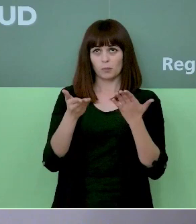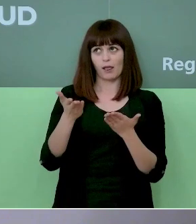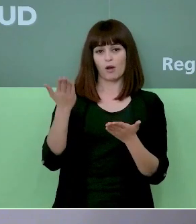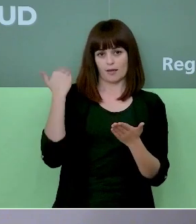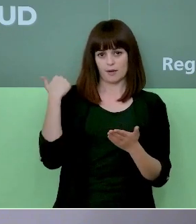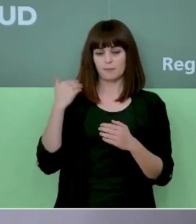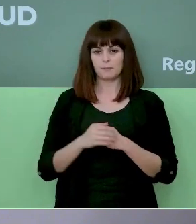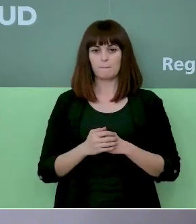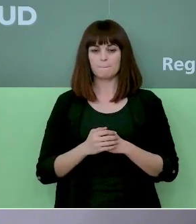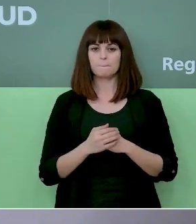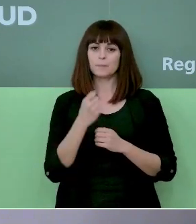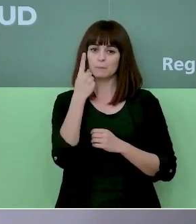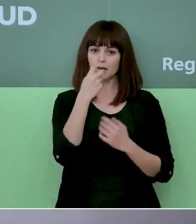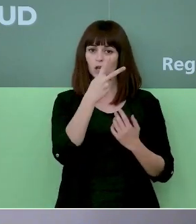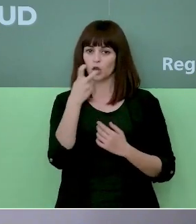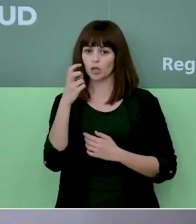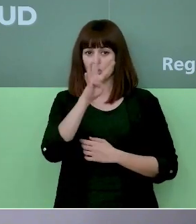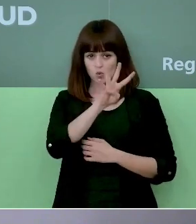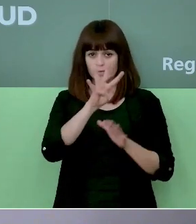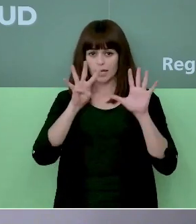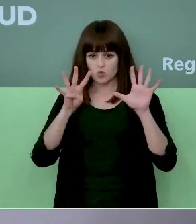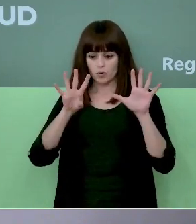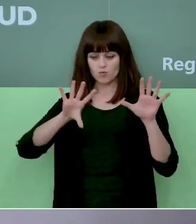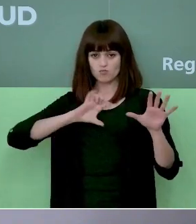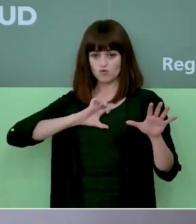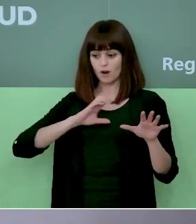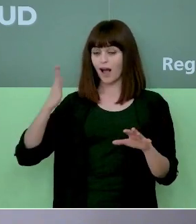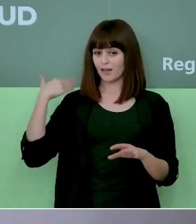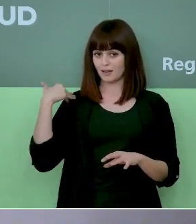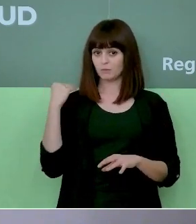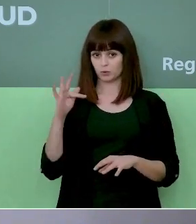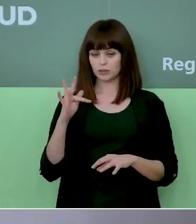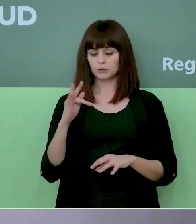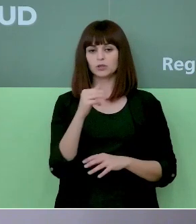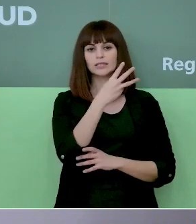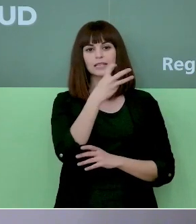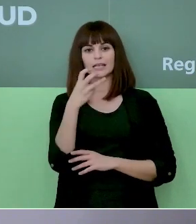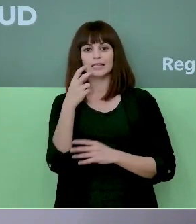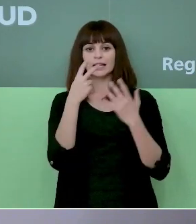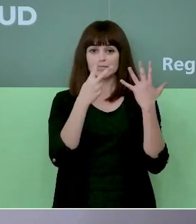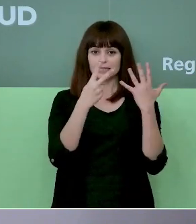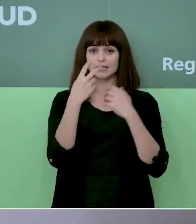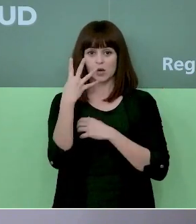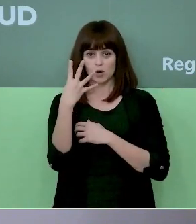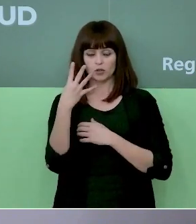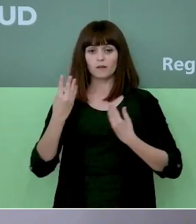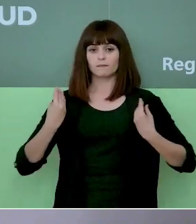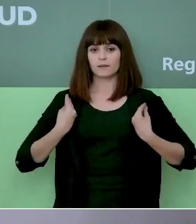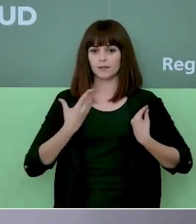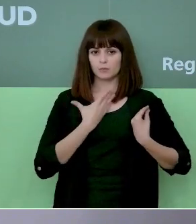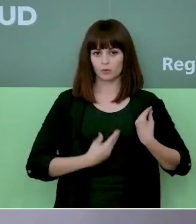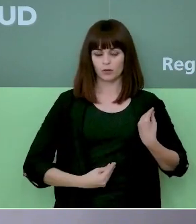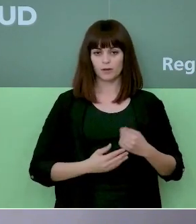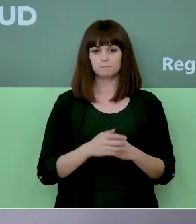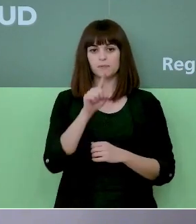De los 1.249 nuevos casos declarados en el día de ayer, 374 pertenecen a la ciudad de